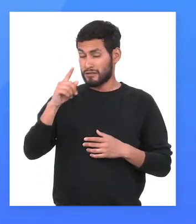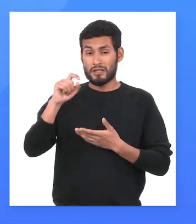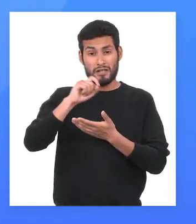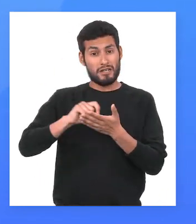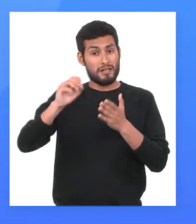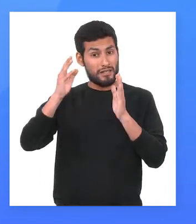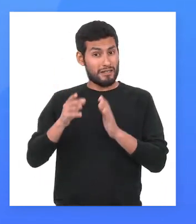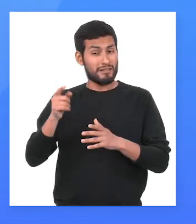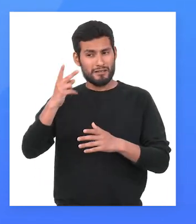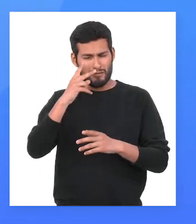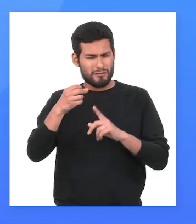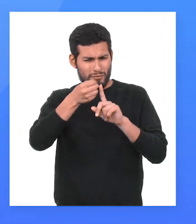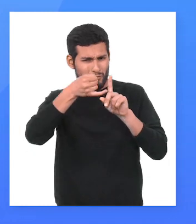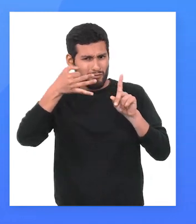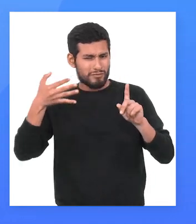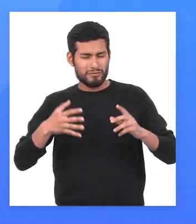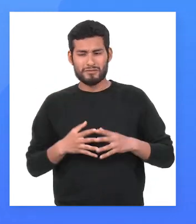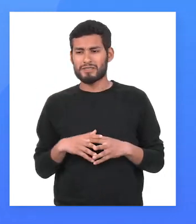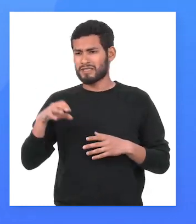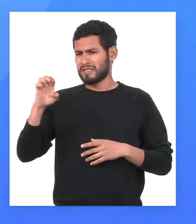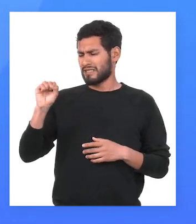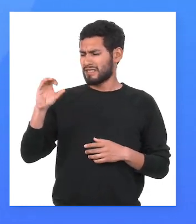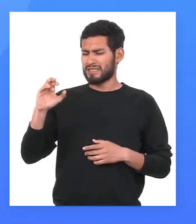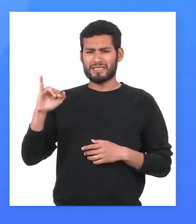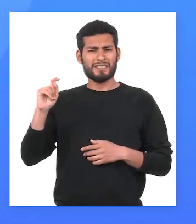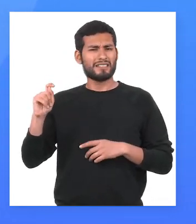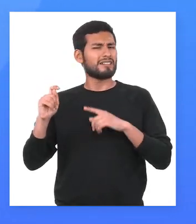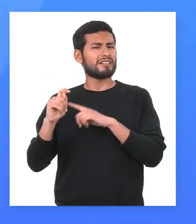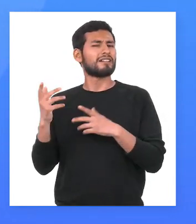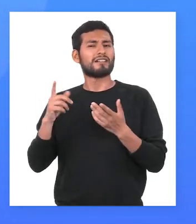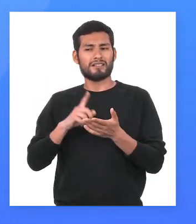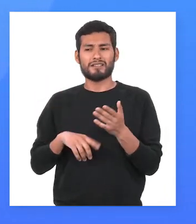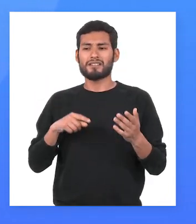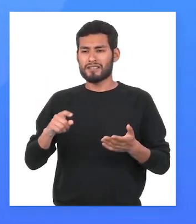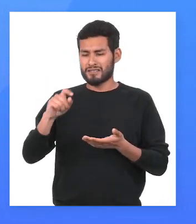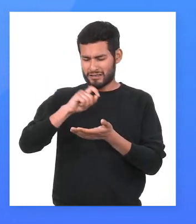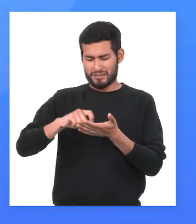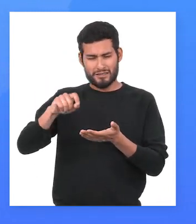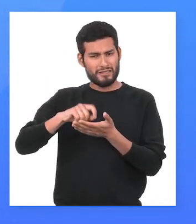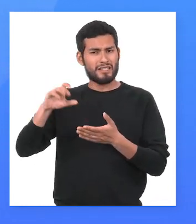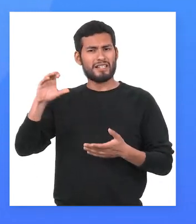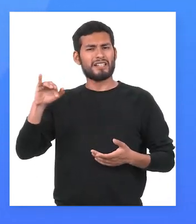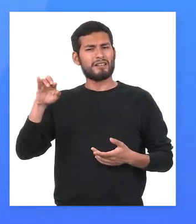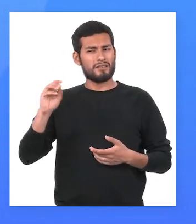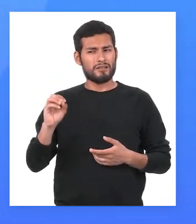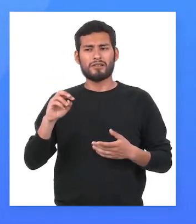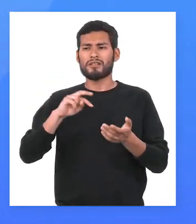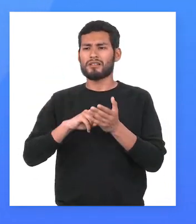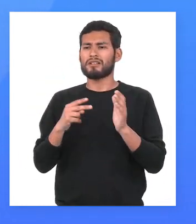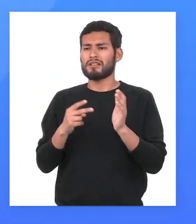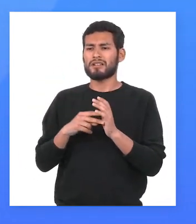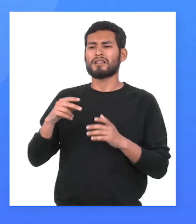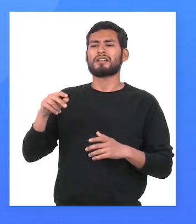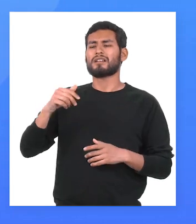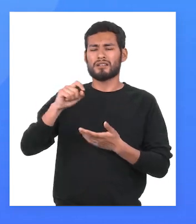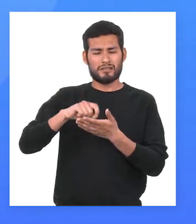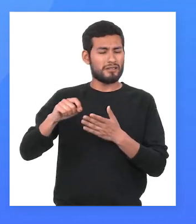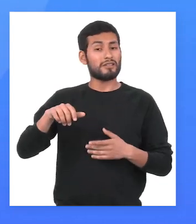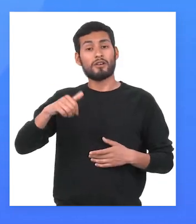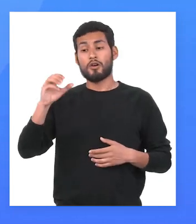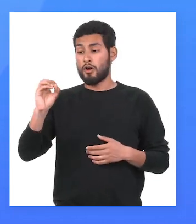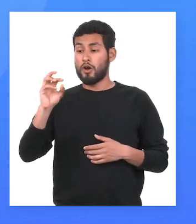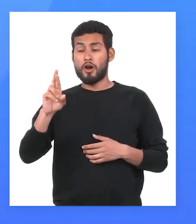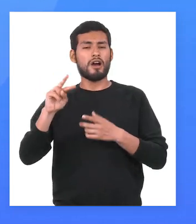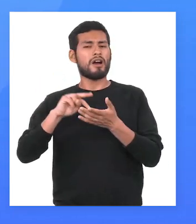palabra escritor y desglosémoslo. Escrib, derivada del latín escriptor, que significa escrito. Y or,